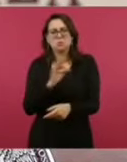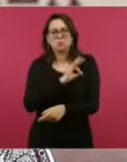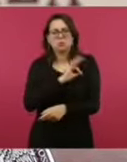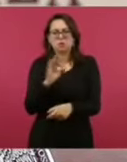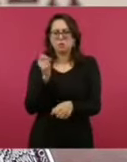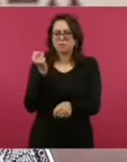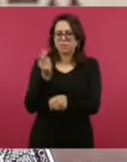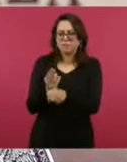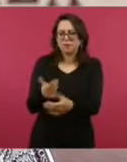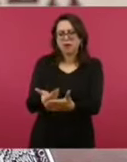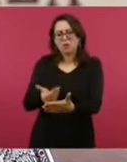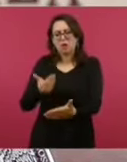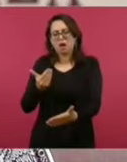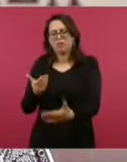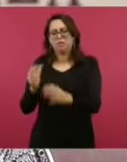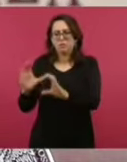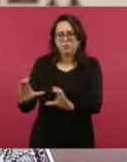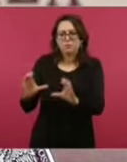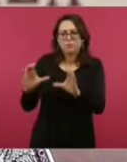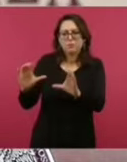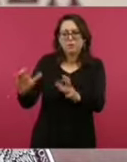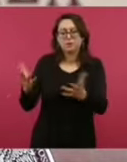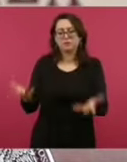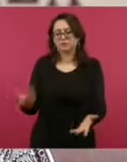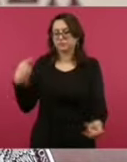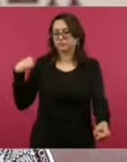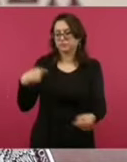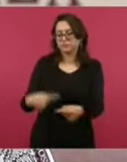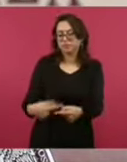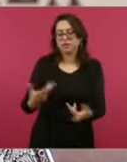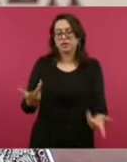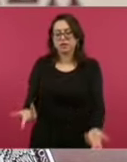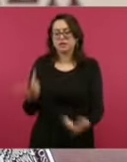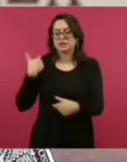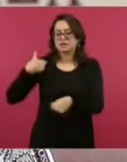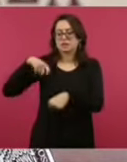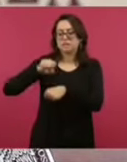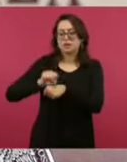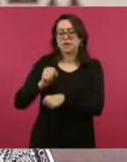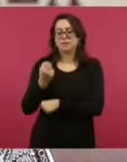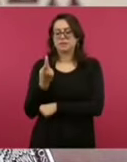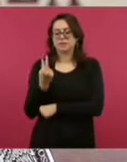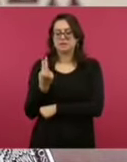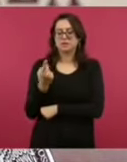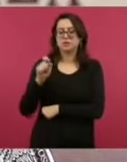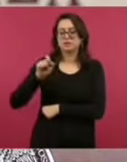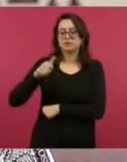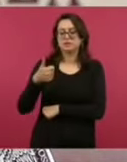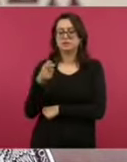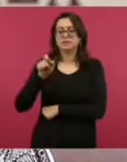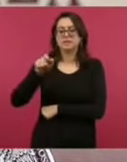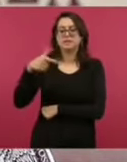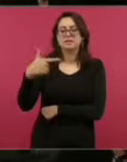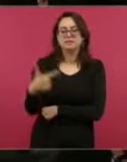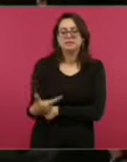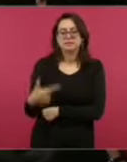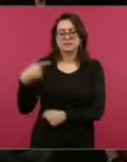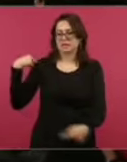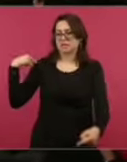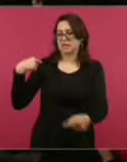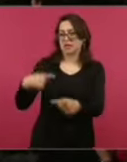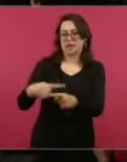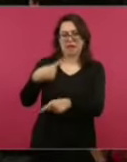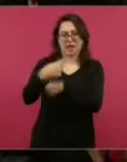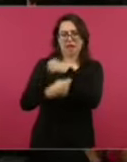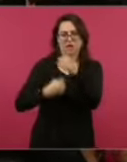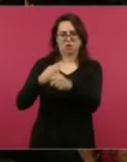del año 2023, durante las semanas 25, 26 y 27 tuvimos un aumento en el número de casos